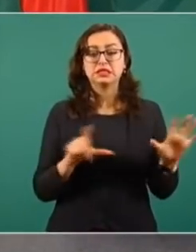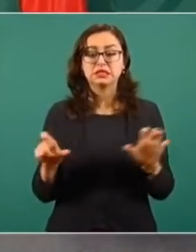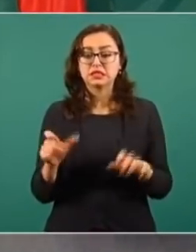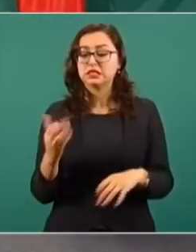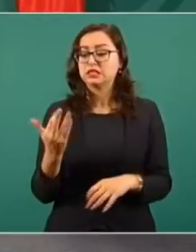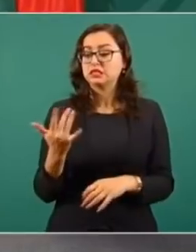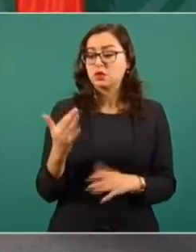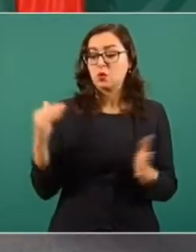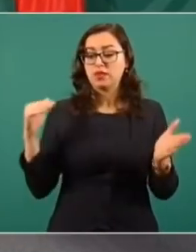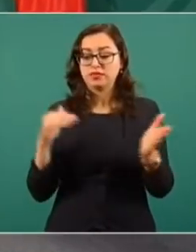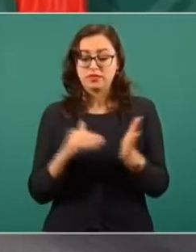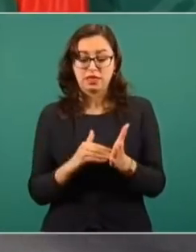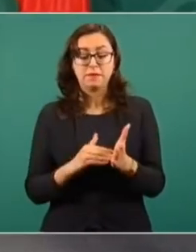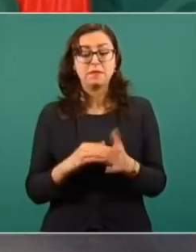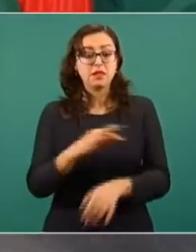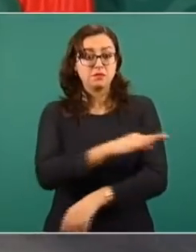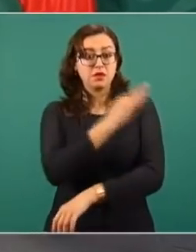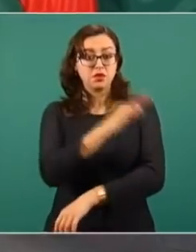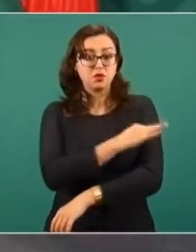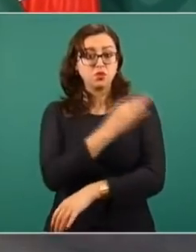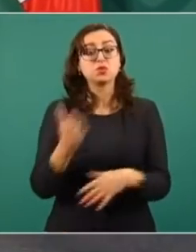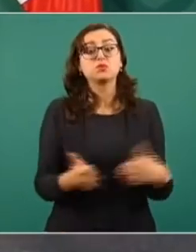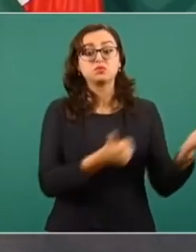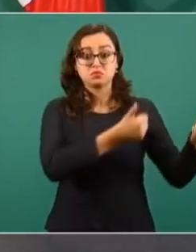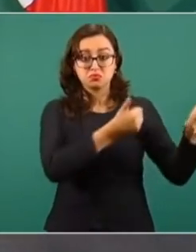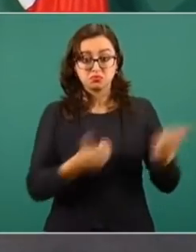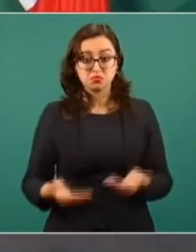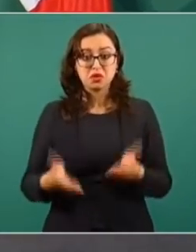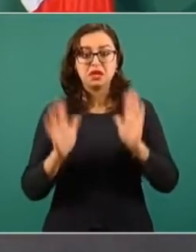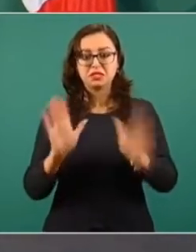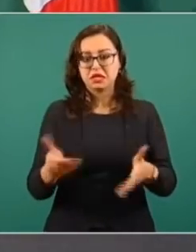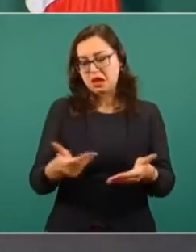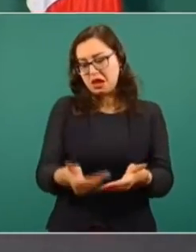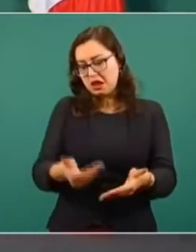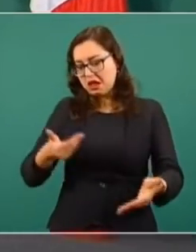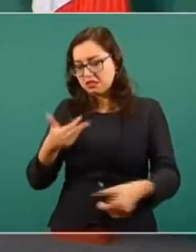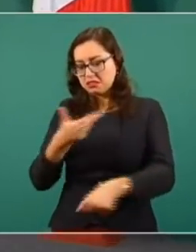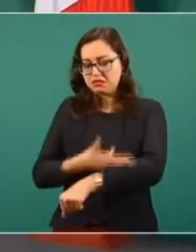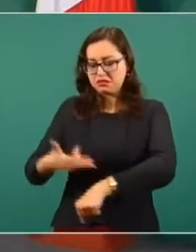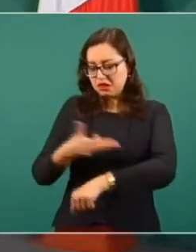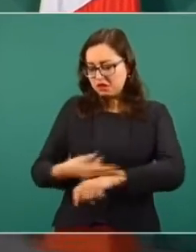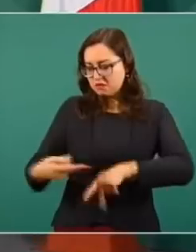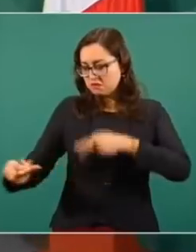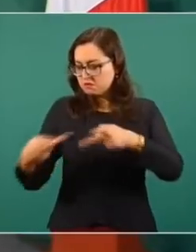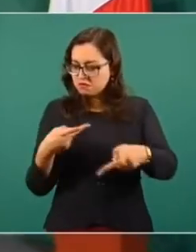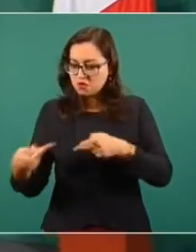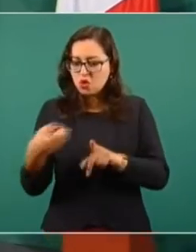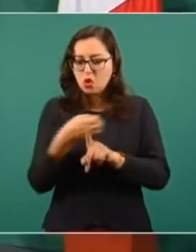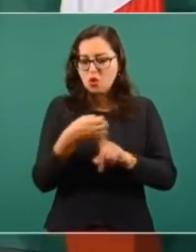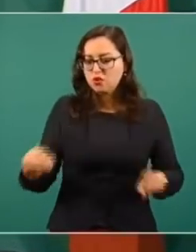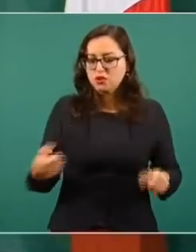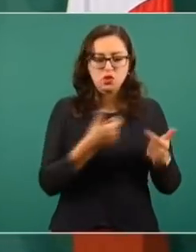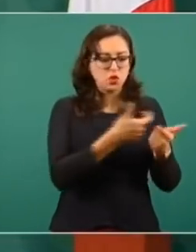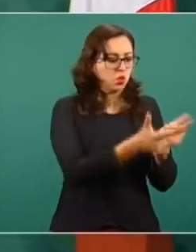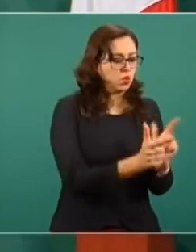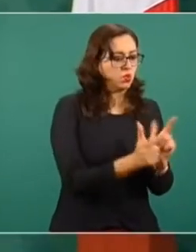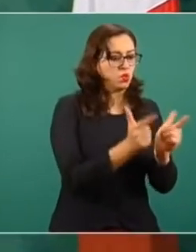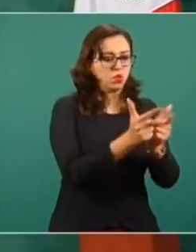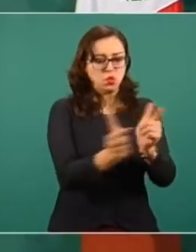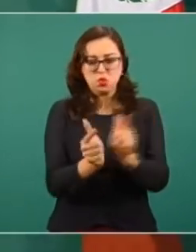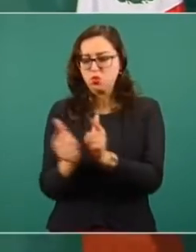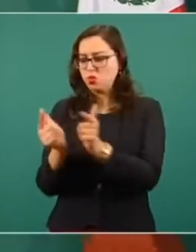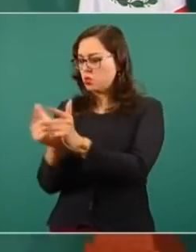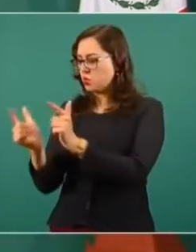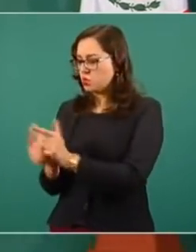vacunas que vamos a recibir el 15 de febrero, ya estamos preparados en la logística y con los vacunadores del sector